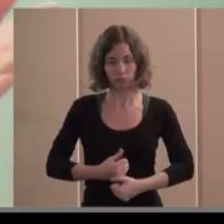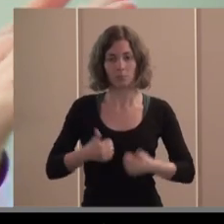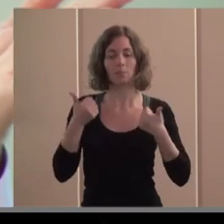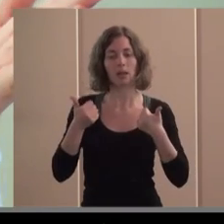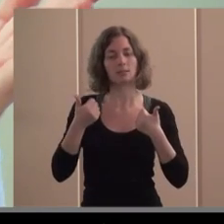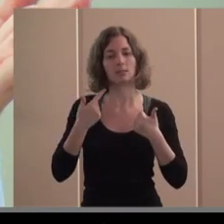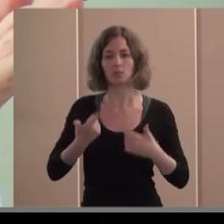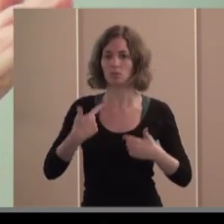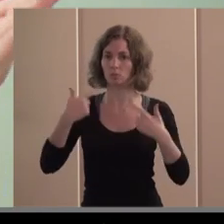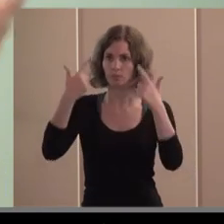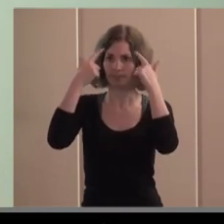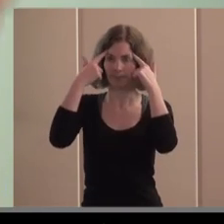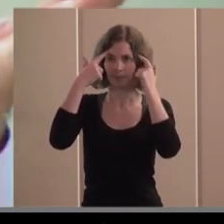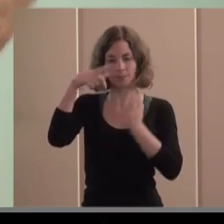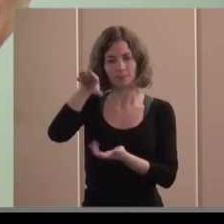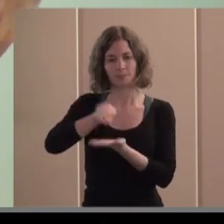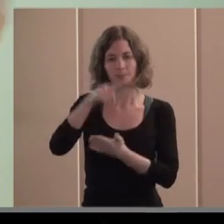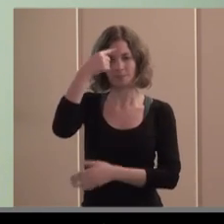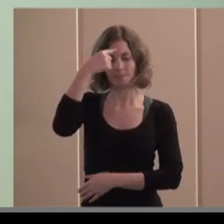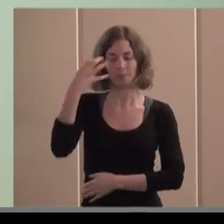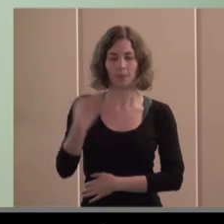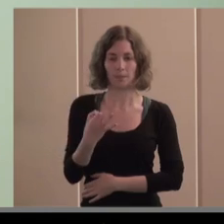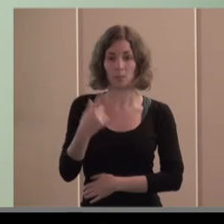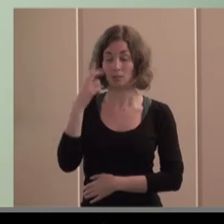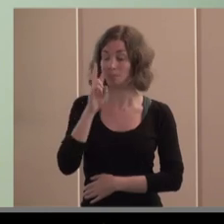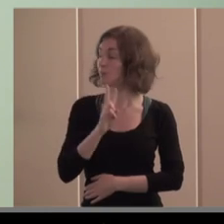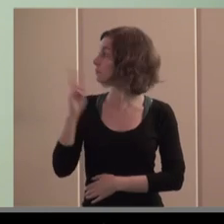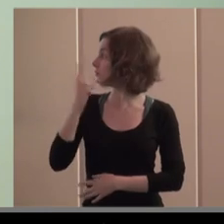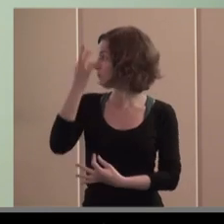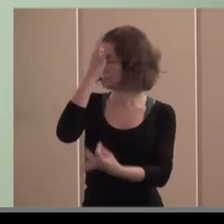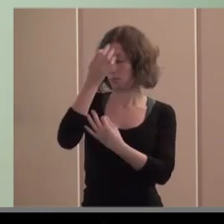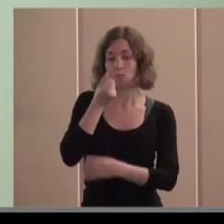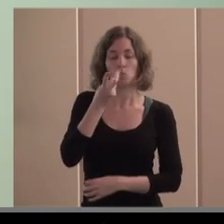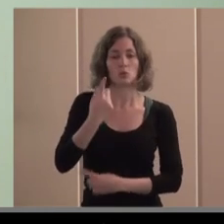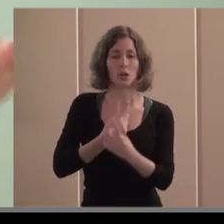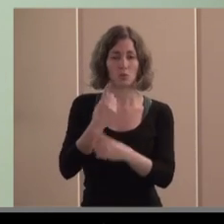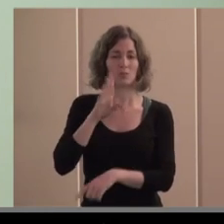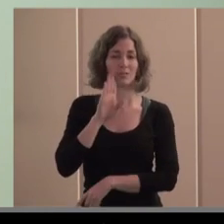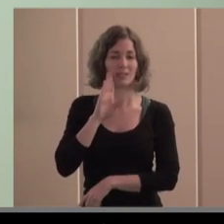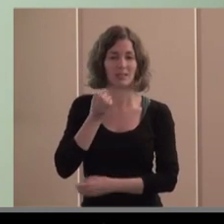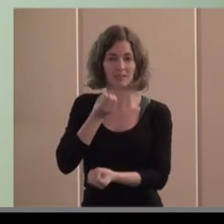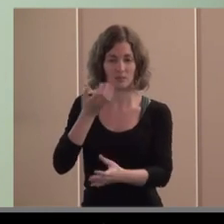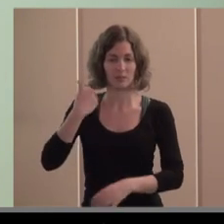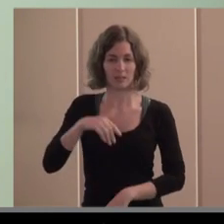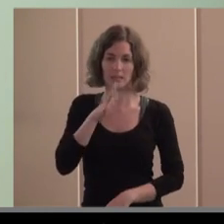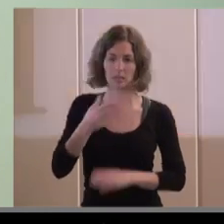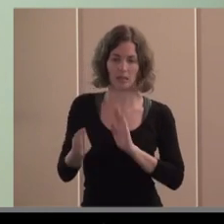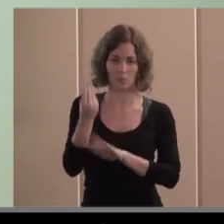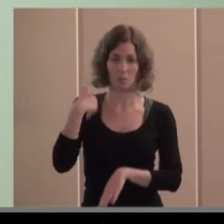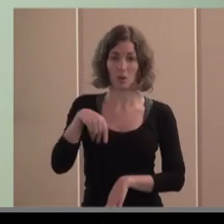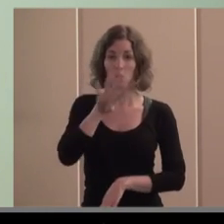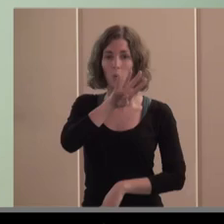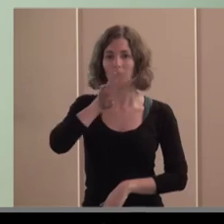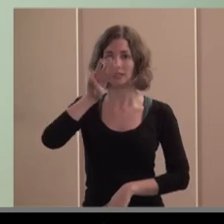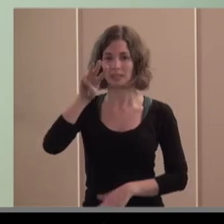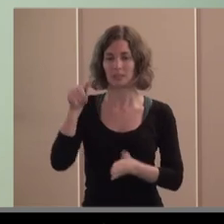aquí reflejamos unas cifras que ya están más que conocidas las ha dado Carmen antes así que saltamos pero bueno venimos a representar 43.000